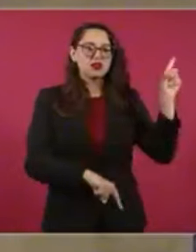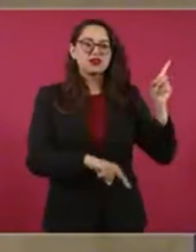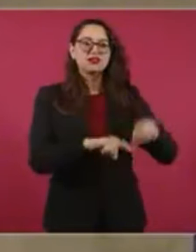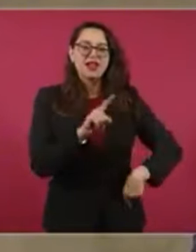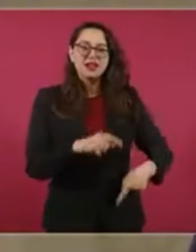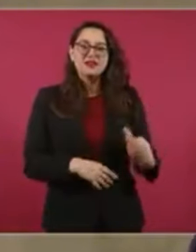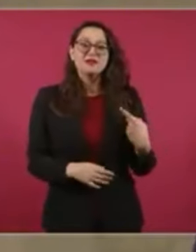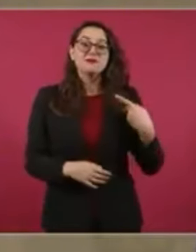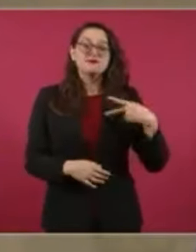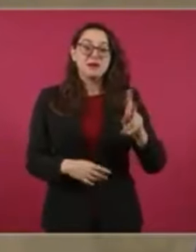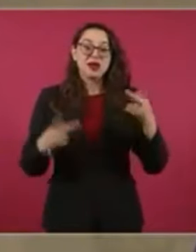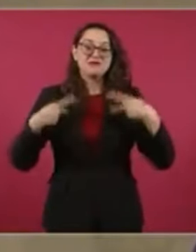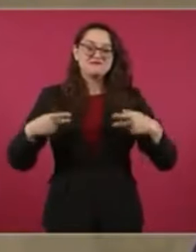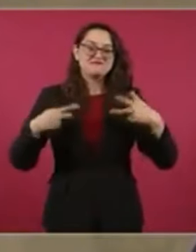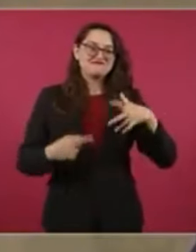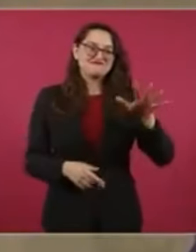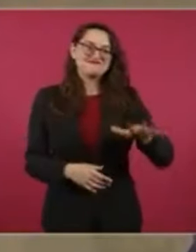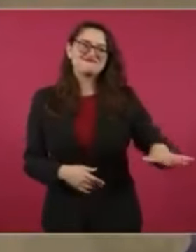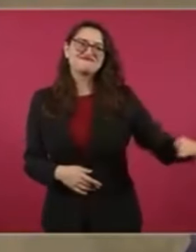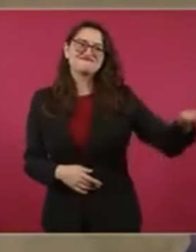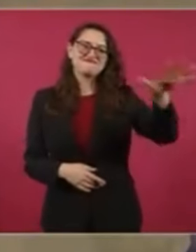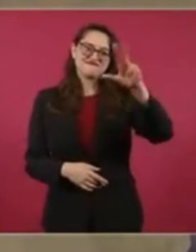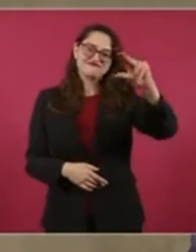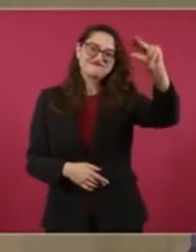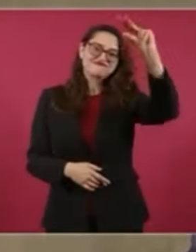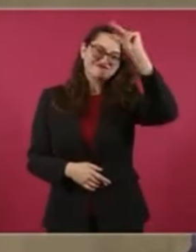el pueblo es mucha pieza.